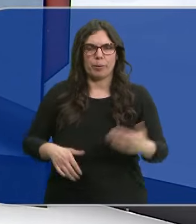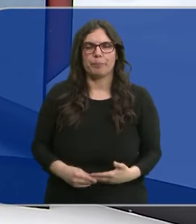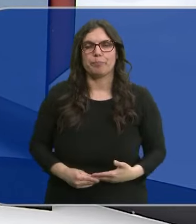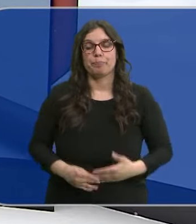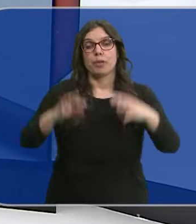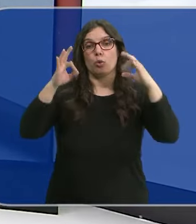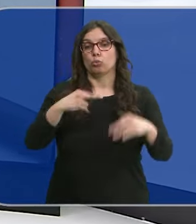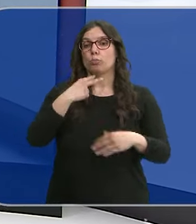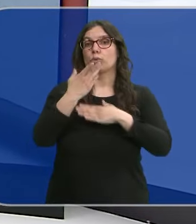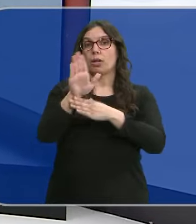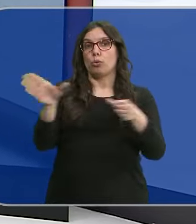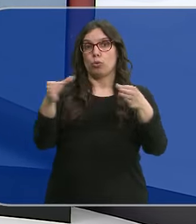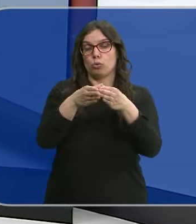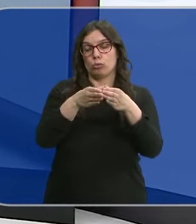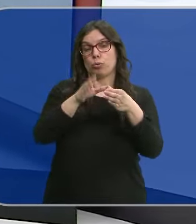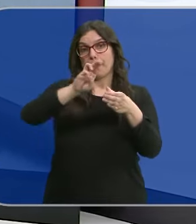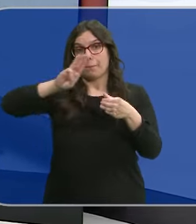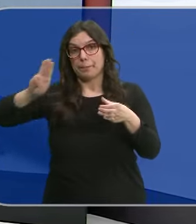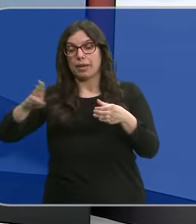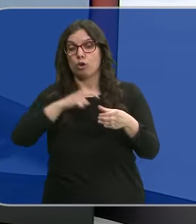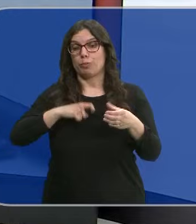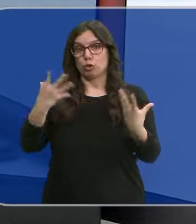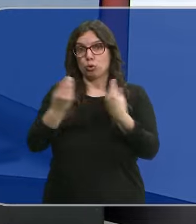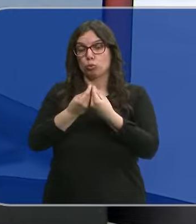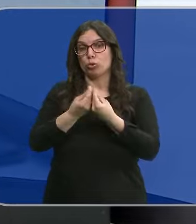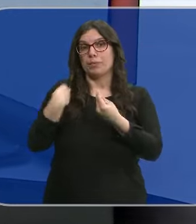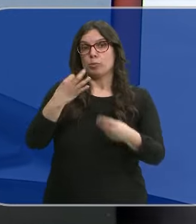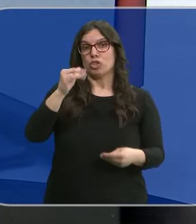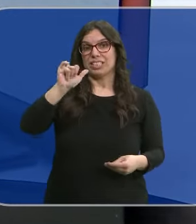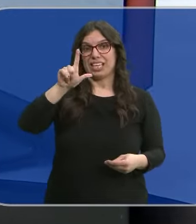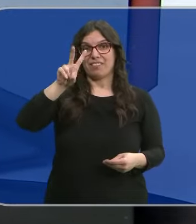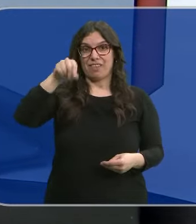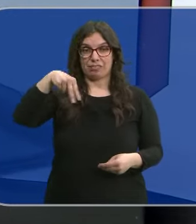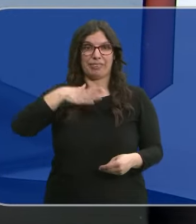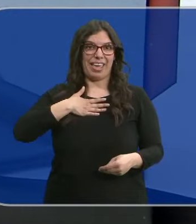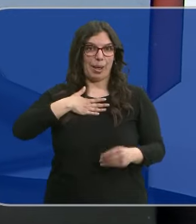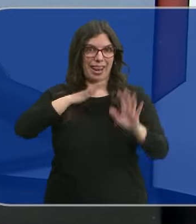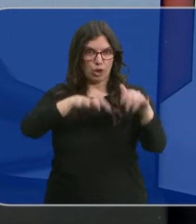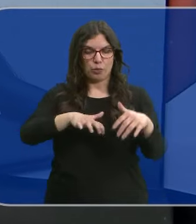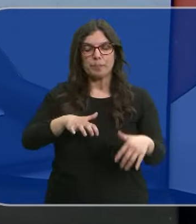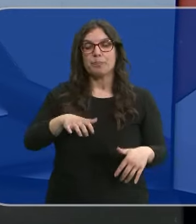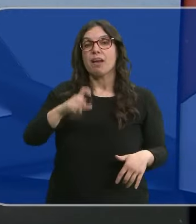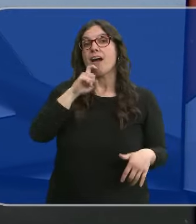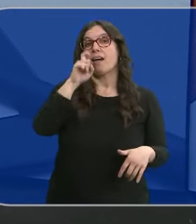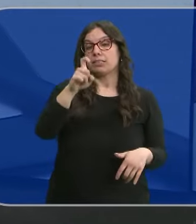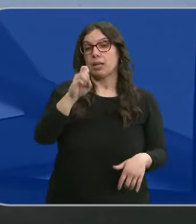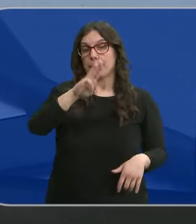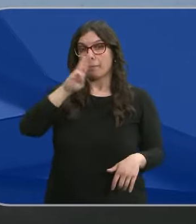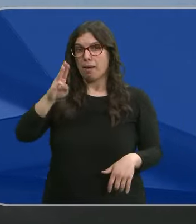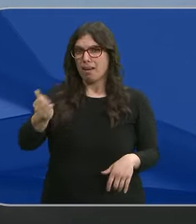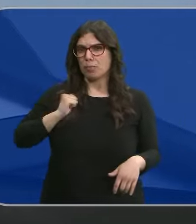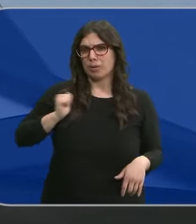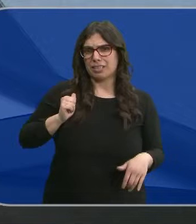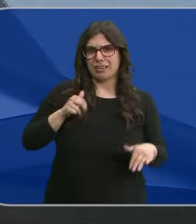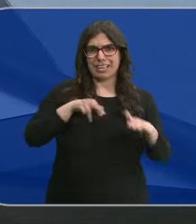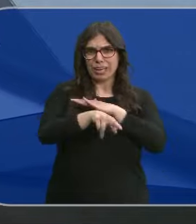Precisamente, el portavoz de los populares en la Comisión Conjunta es Antonio Silván. Hoy, el senador por León ha avisado. El Partido Popular utilizará todas